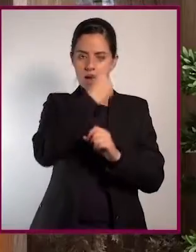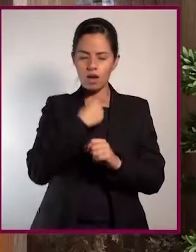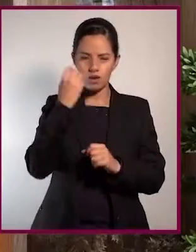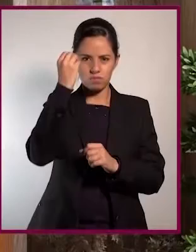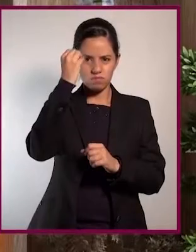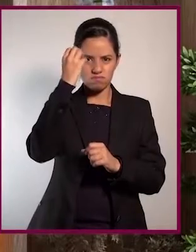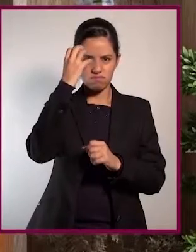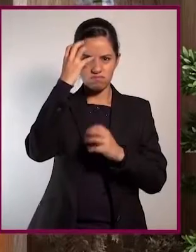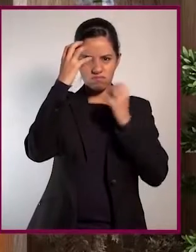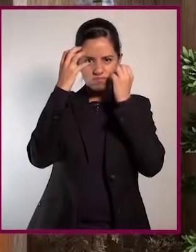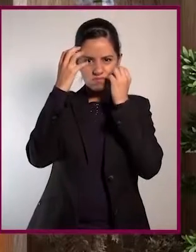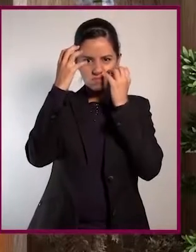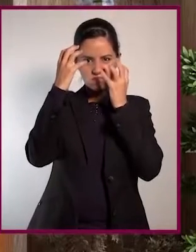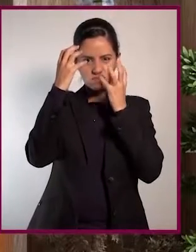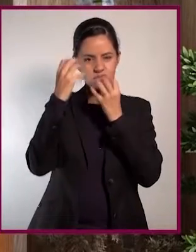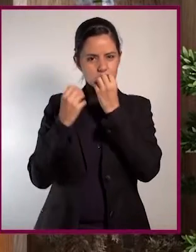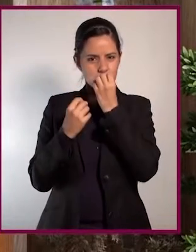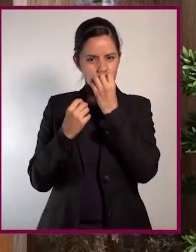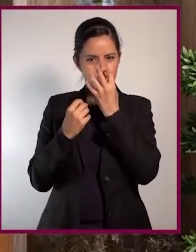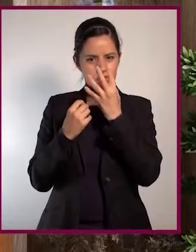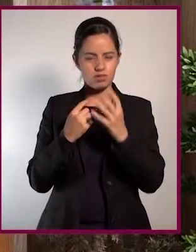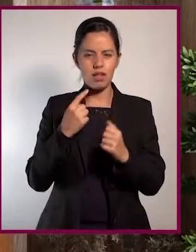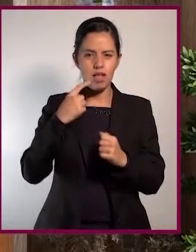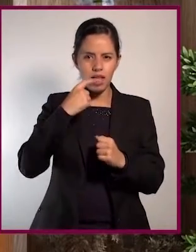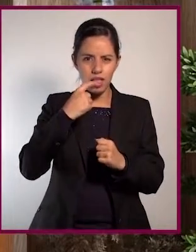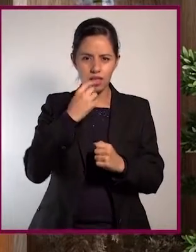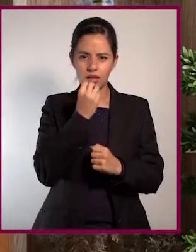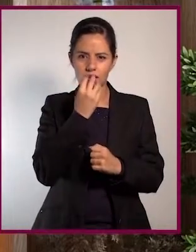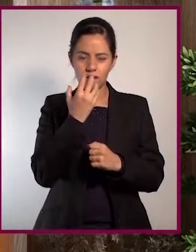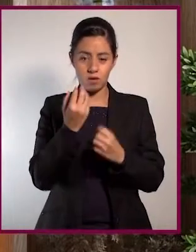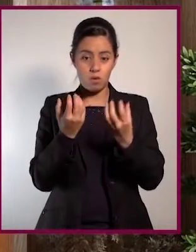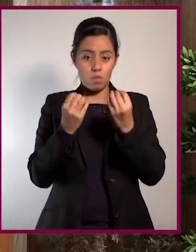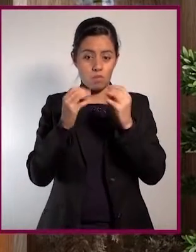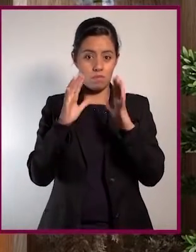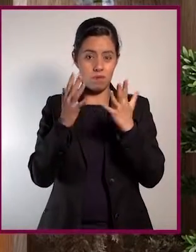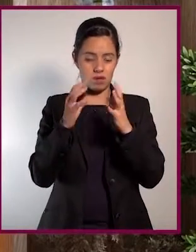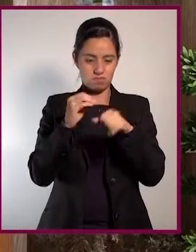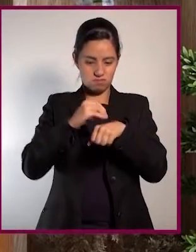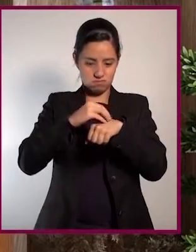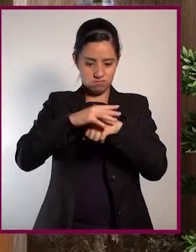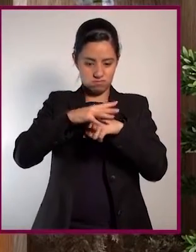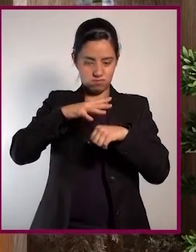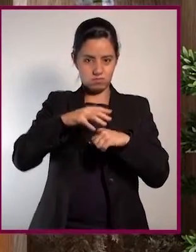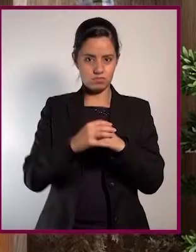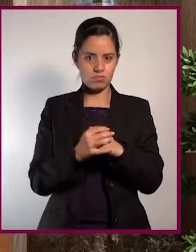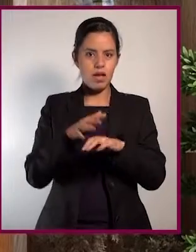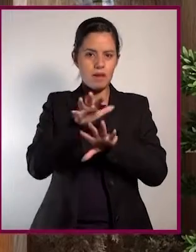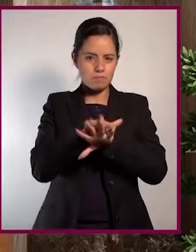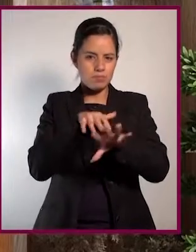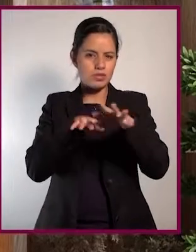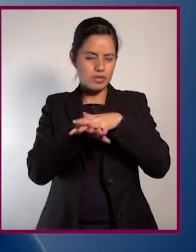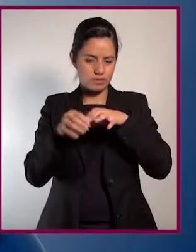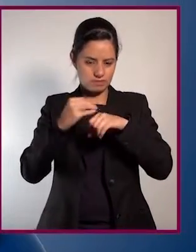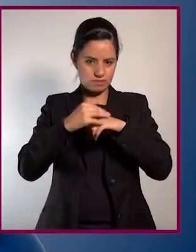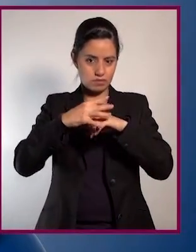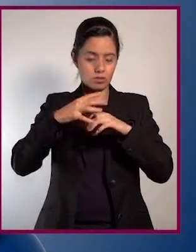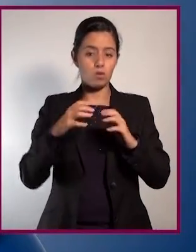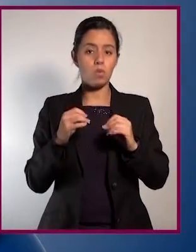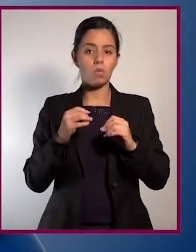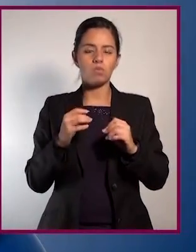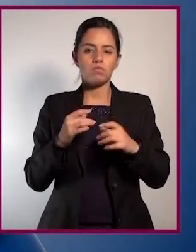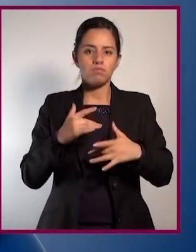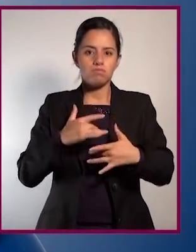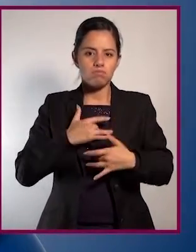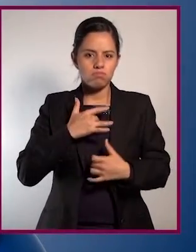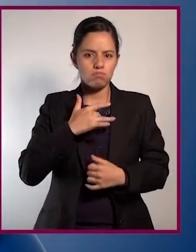una inflamación de la cara, los párpados, la boca, la lengua, las manos y los pies. O hasta